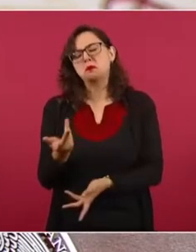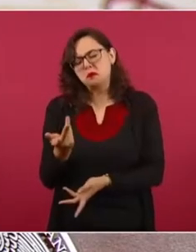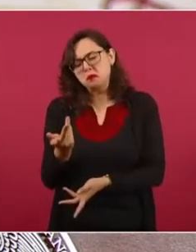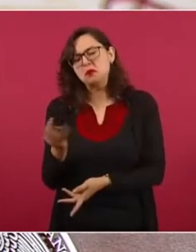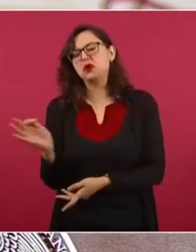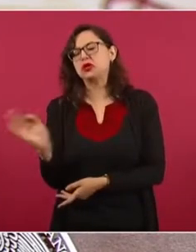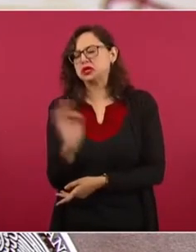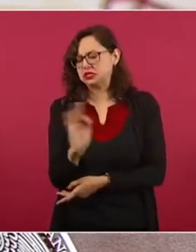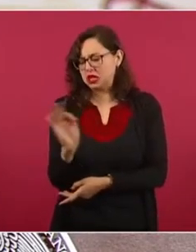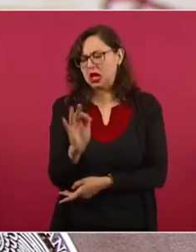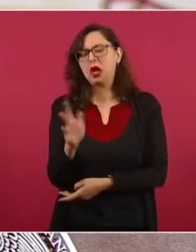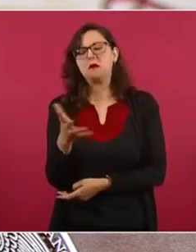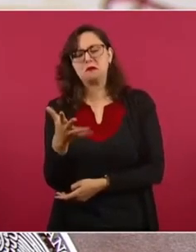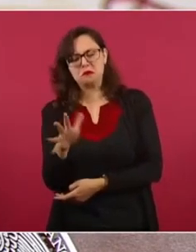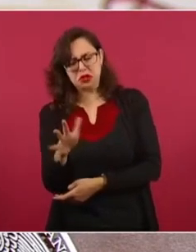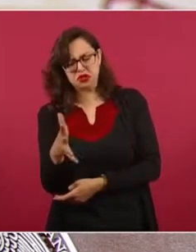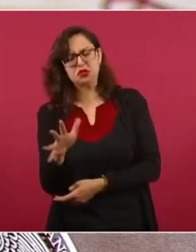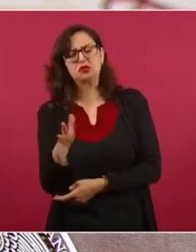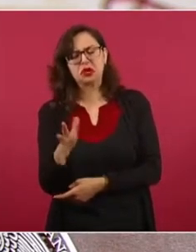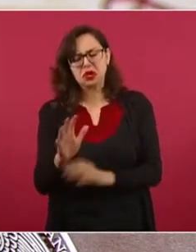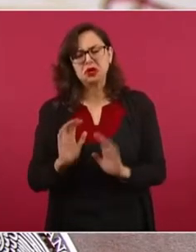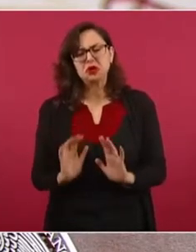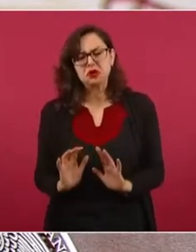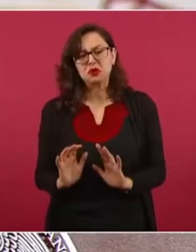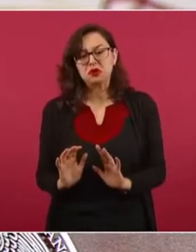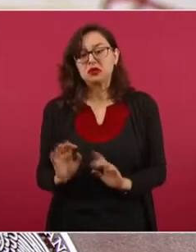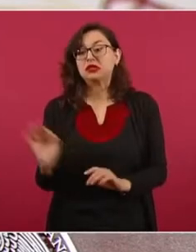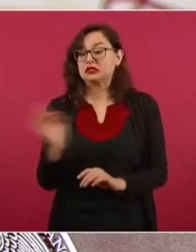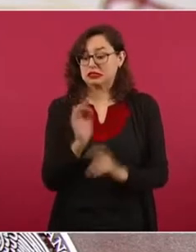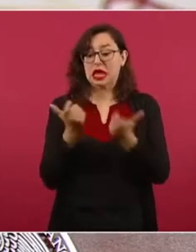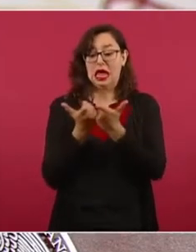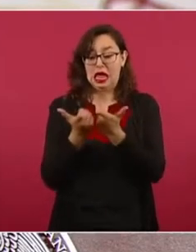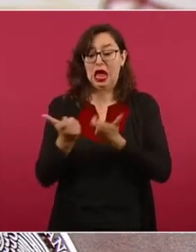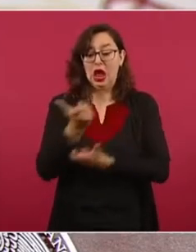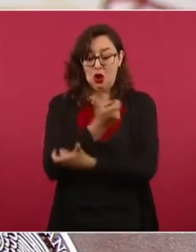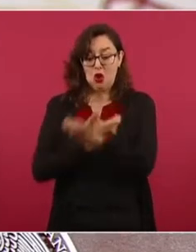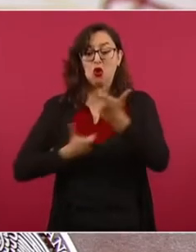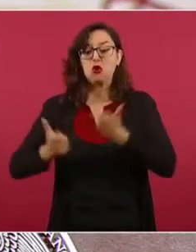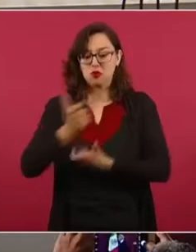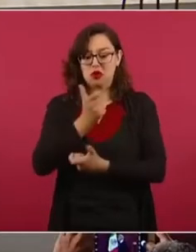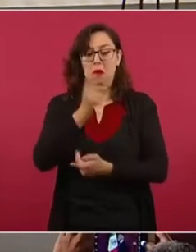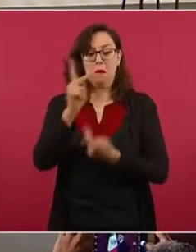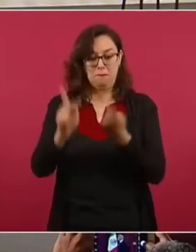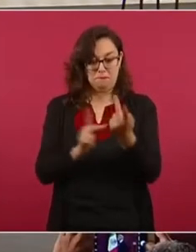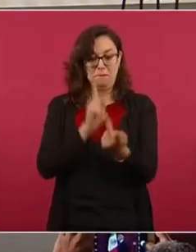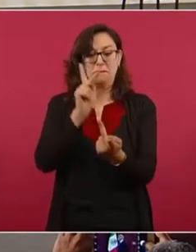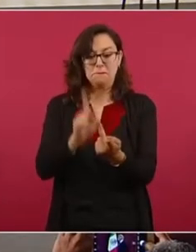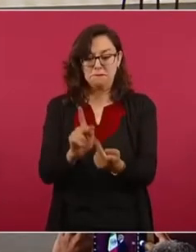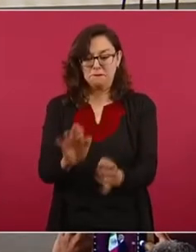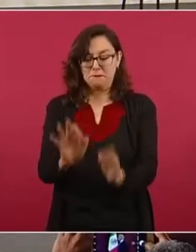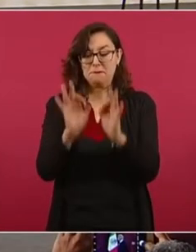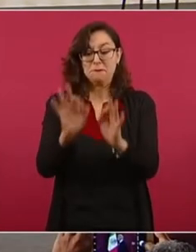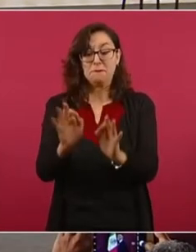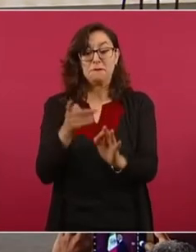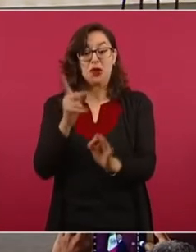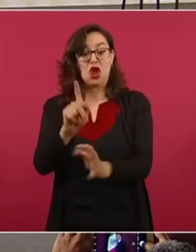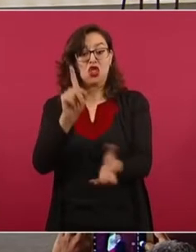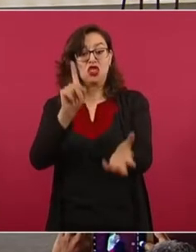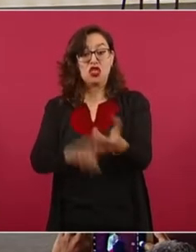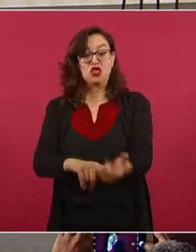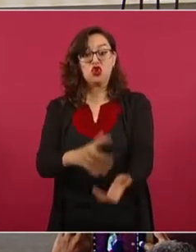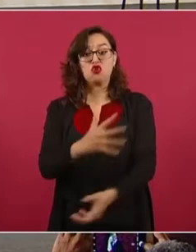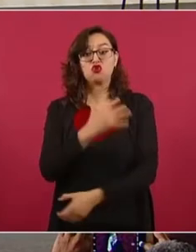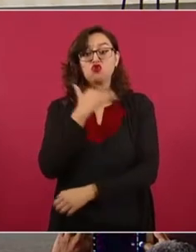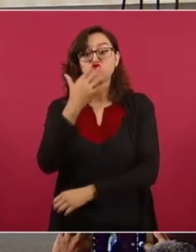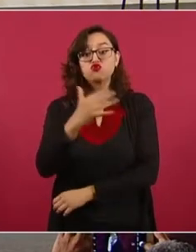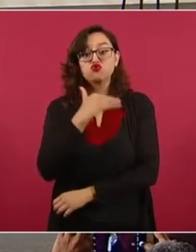Es que se puede tratar del modelo económico más perfecto, pero con el agravante de la corrupción no sirve de